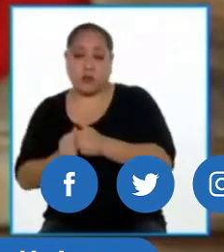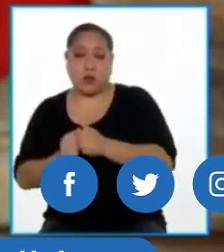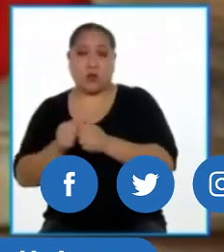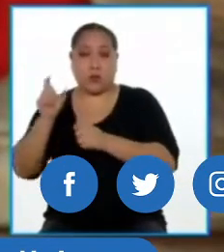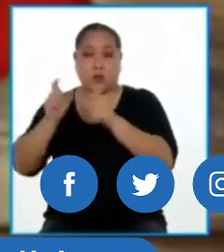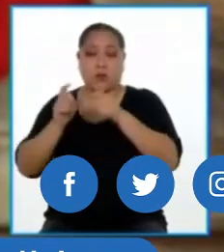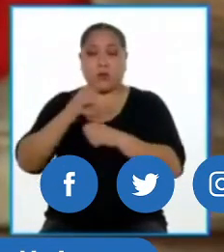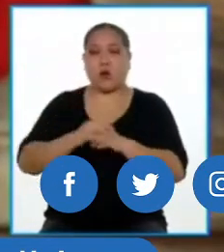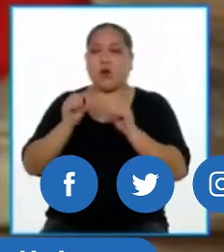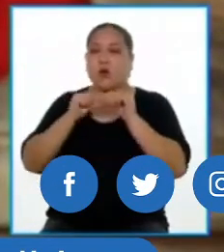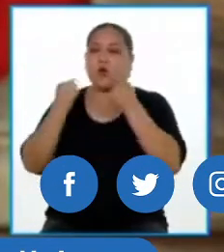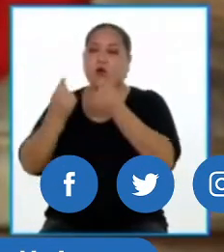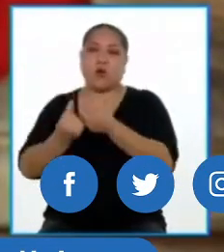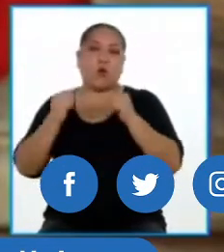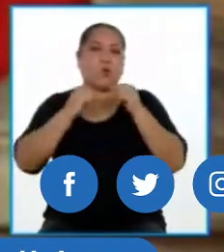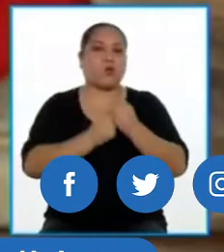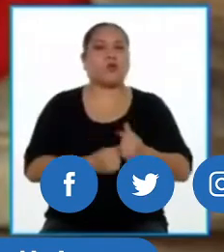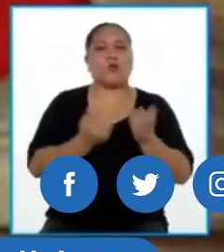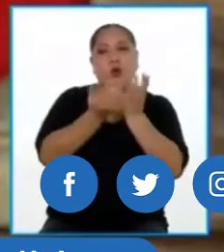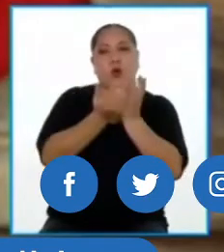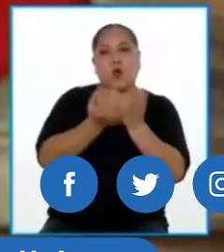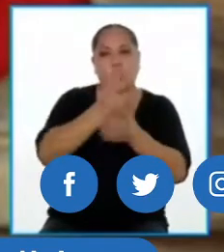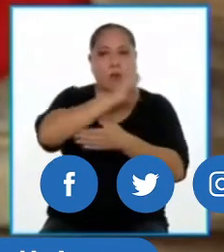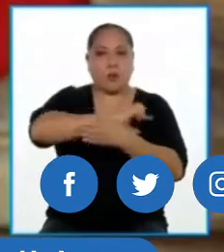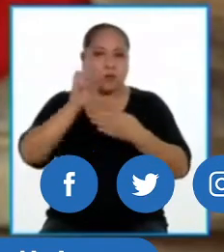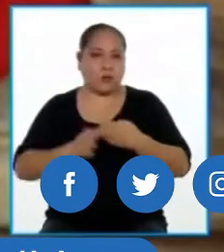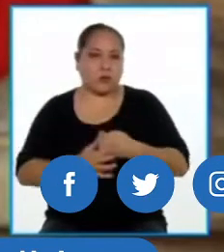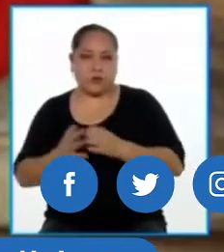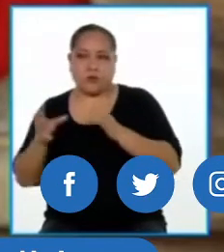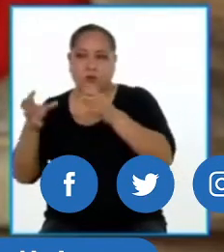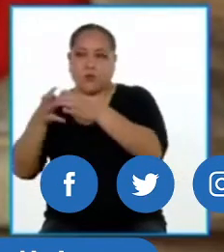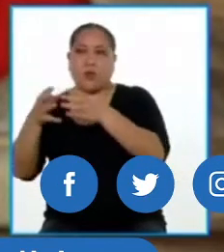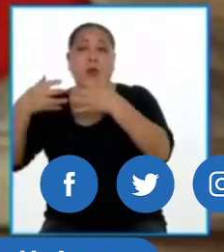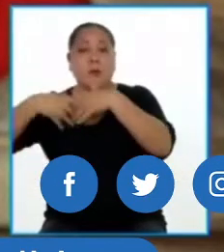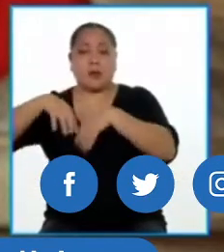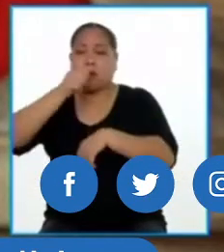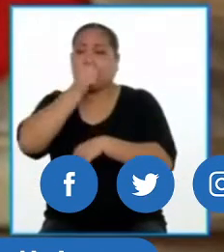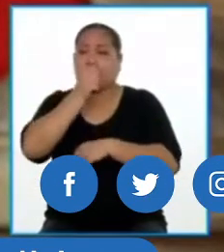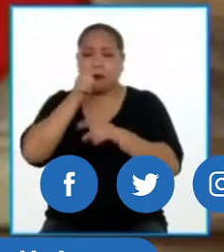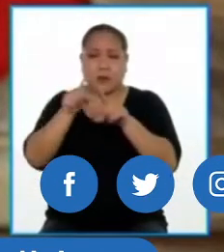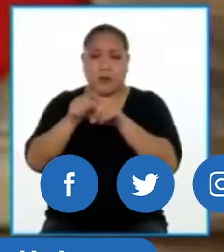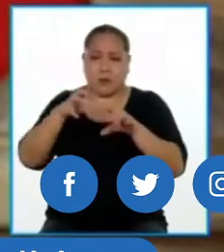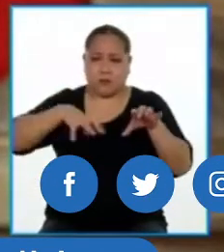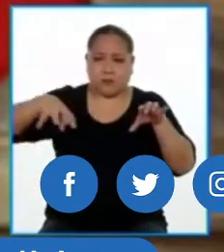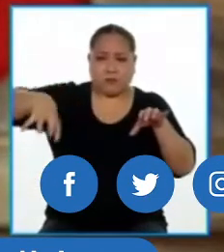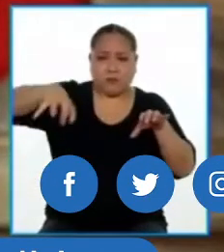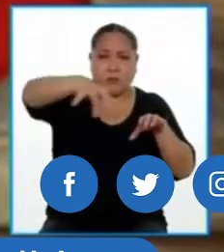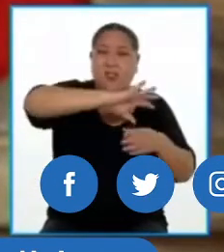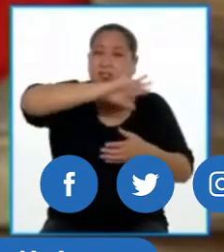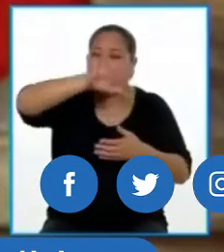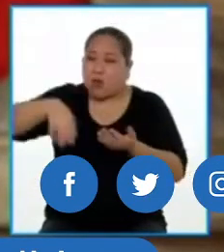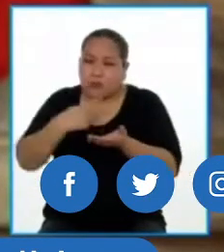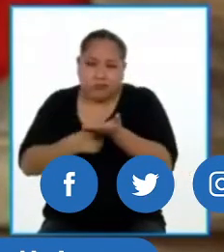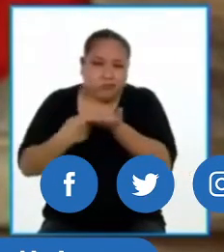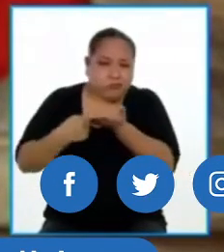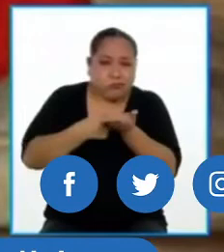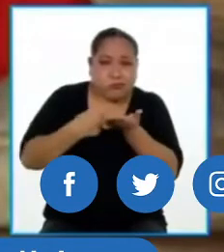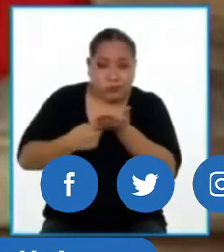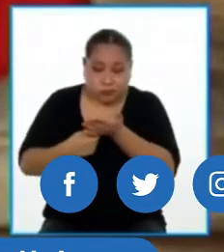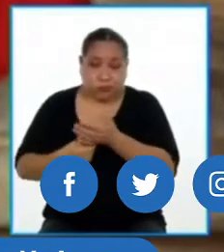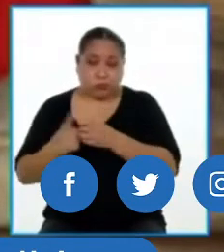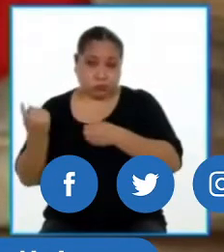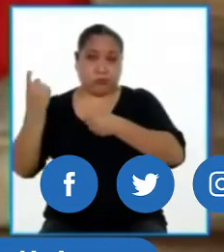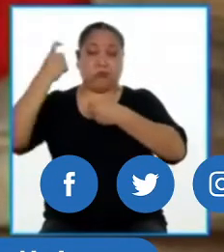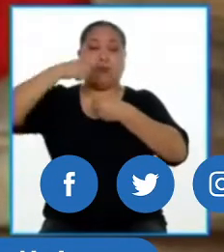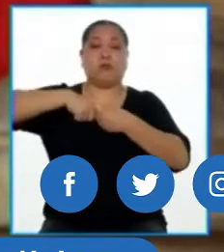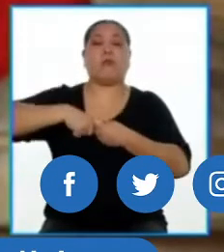de gremios, de colegios profesionales, del sector privado también. Esto es un esfuerzo conjunto en el cual tenemos